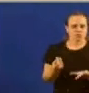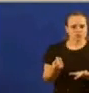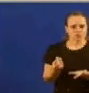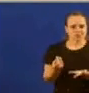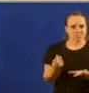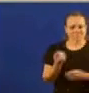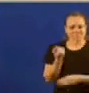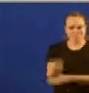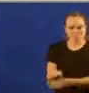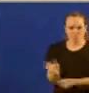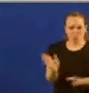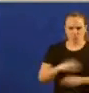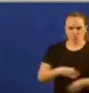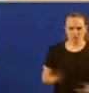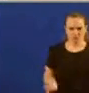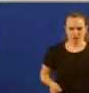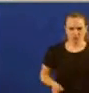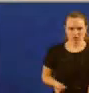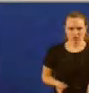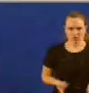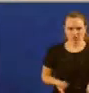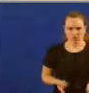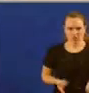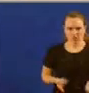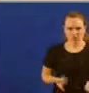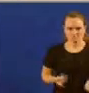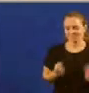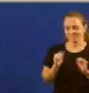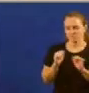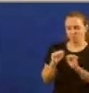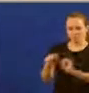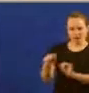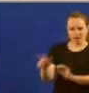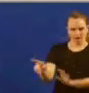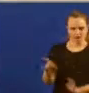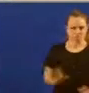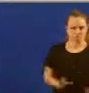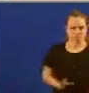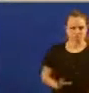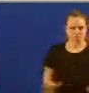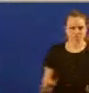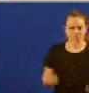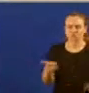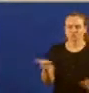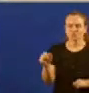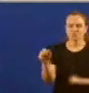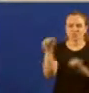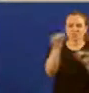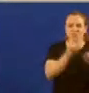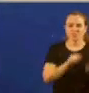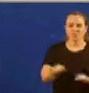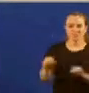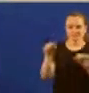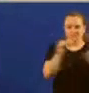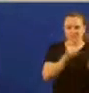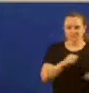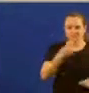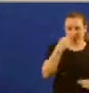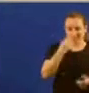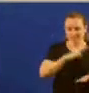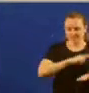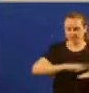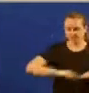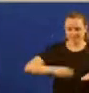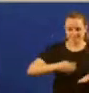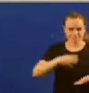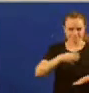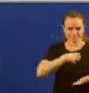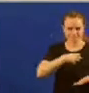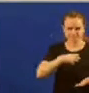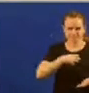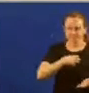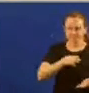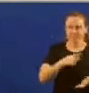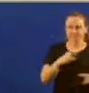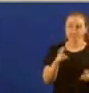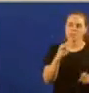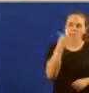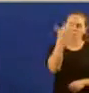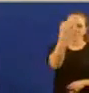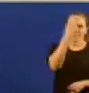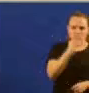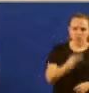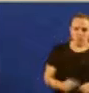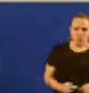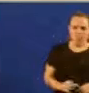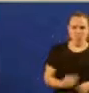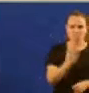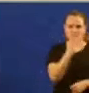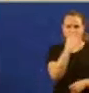Partido Popular. Un bloqueo que lle impide defender con rotundidade e determinación os intereses de Galicia, nos orzamentos, no